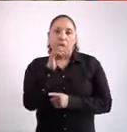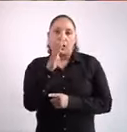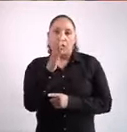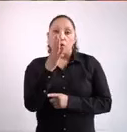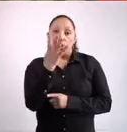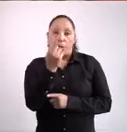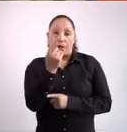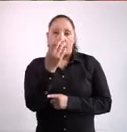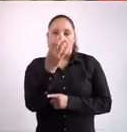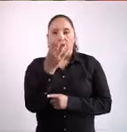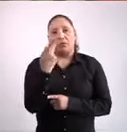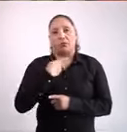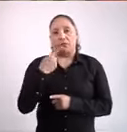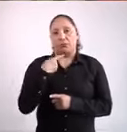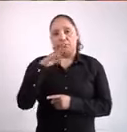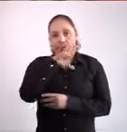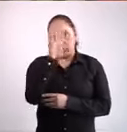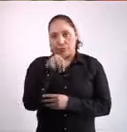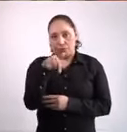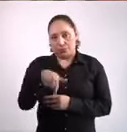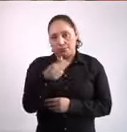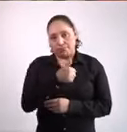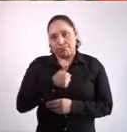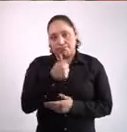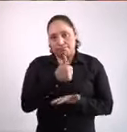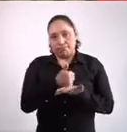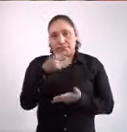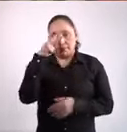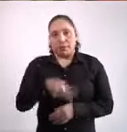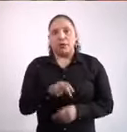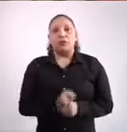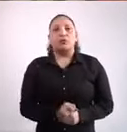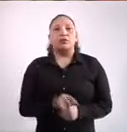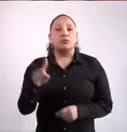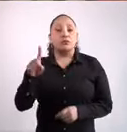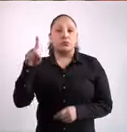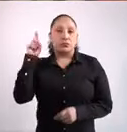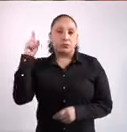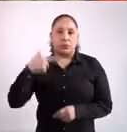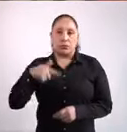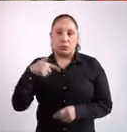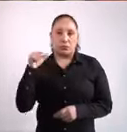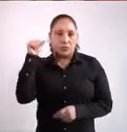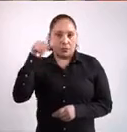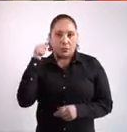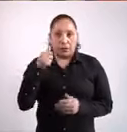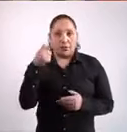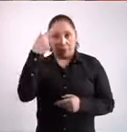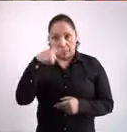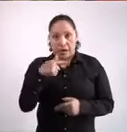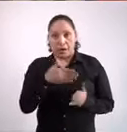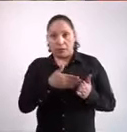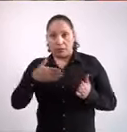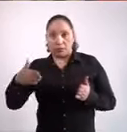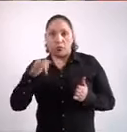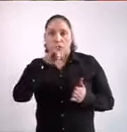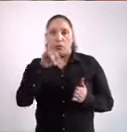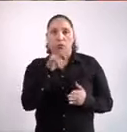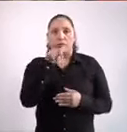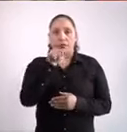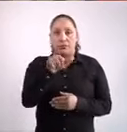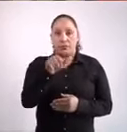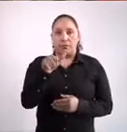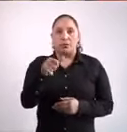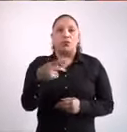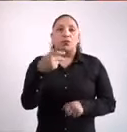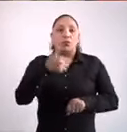99 lamentables decesos en la Ciudad de México. Del domingo 12 de abril al jueves 16, el número